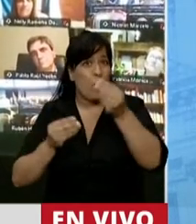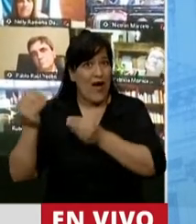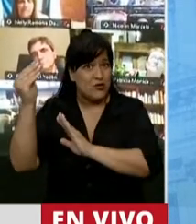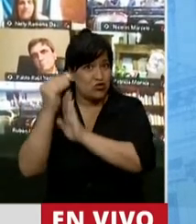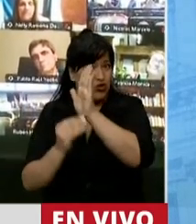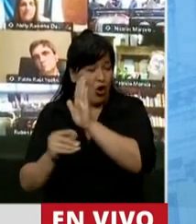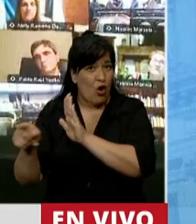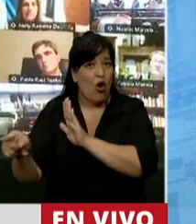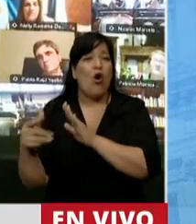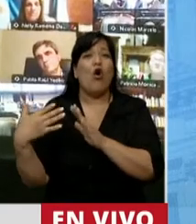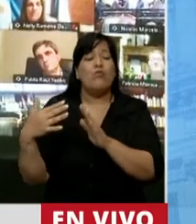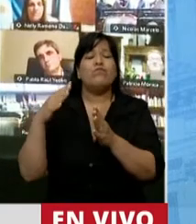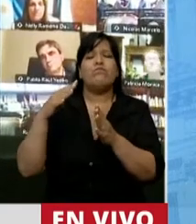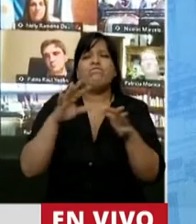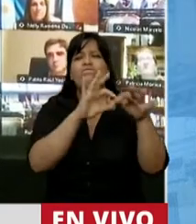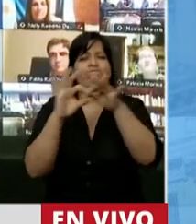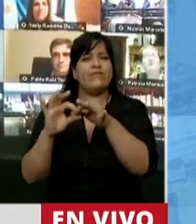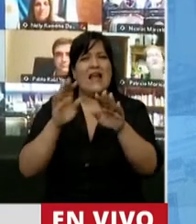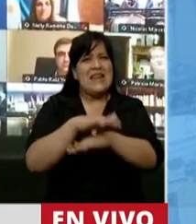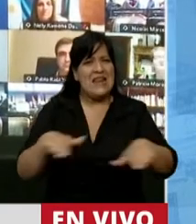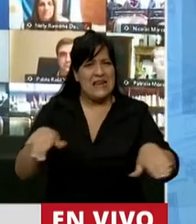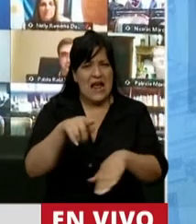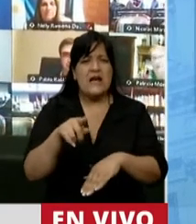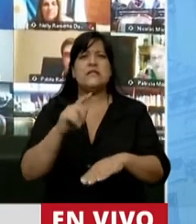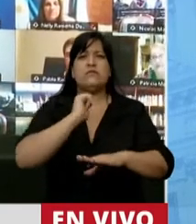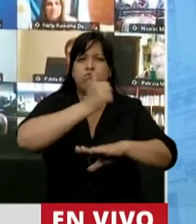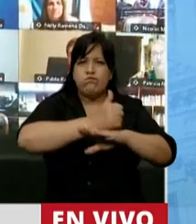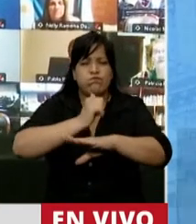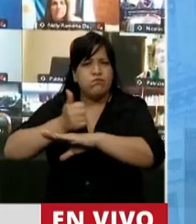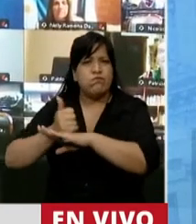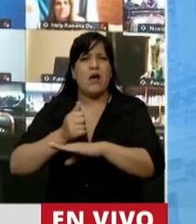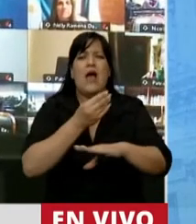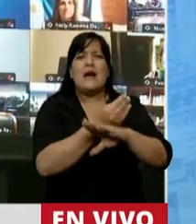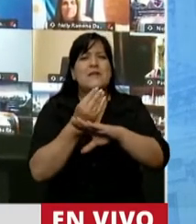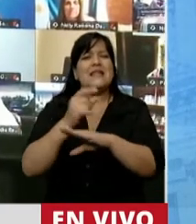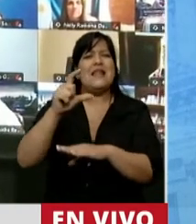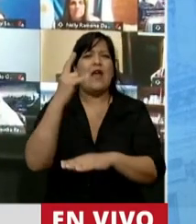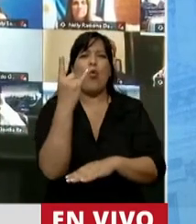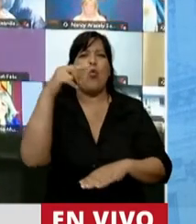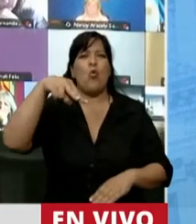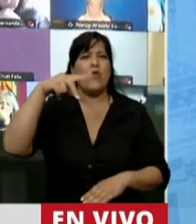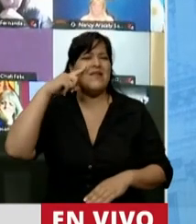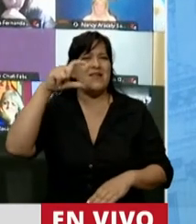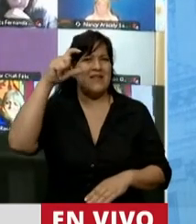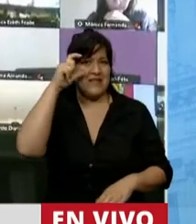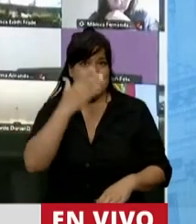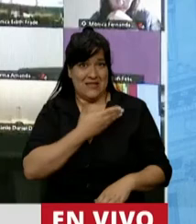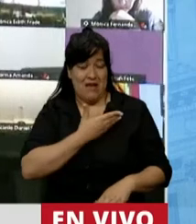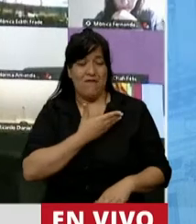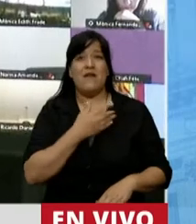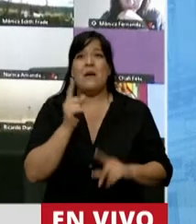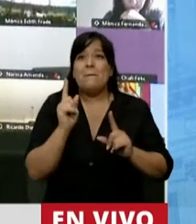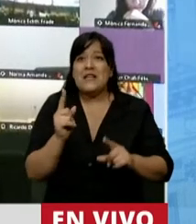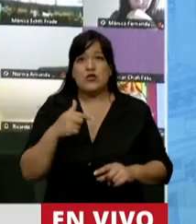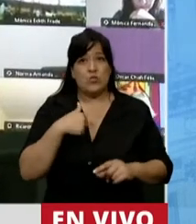presupuesto tomaba el tema de la niñez, estuvieron presentes representantes de UNICEF y a la pregunta que les